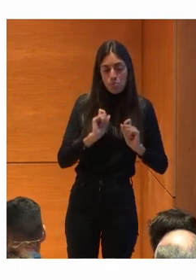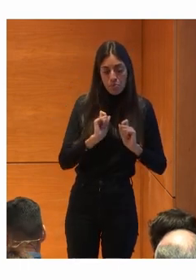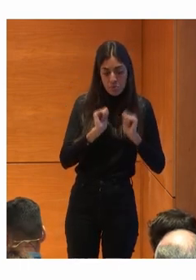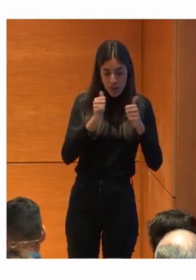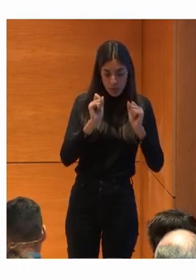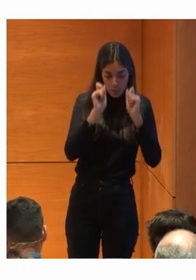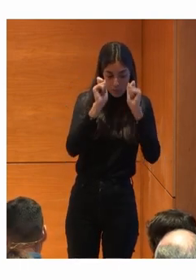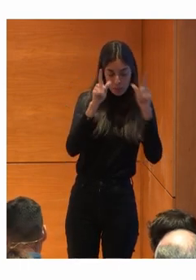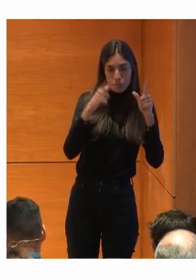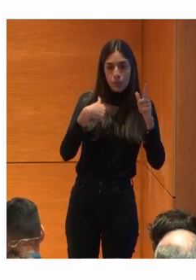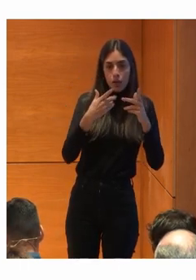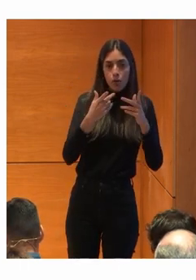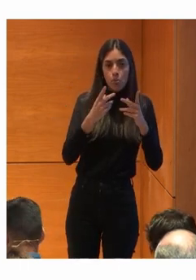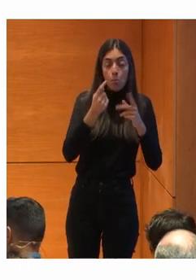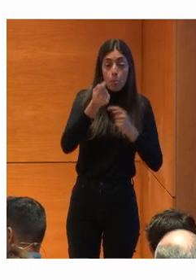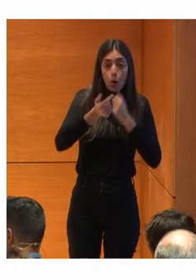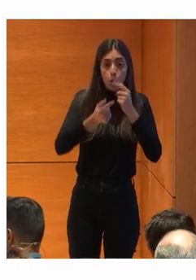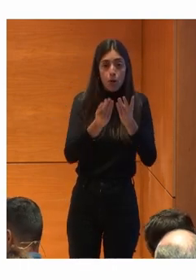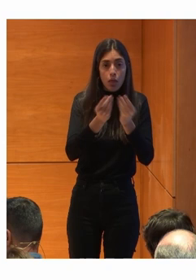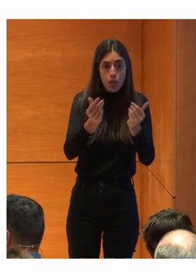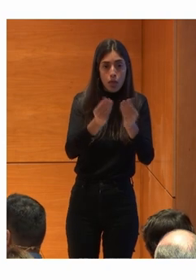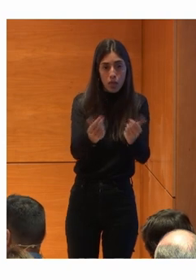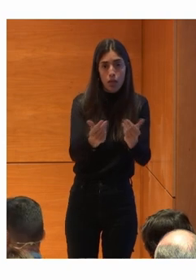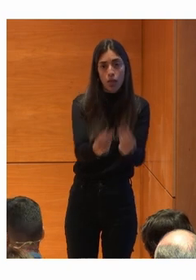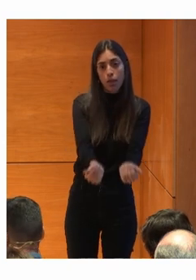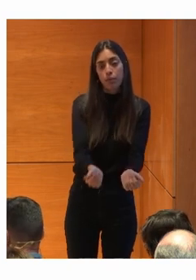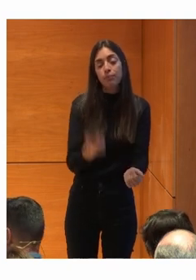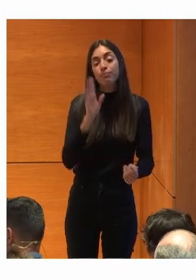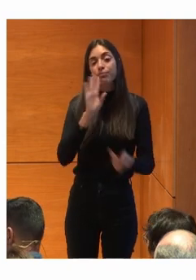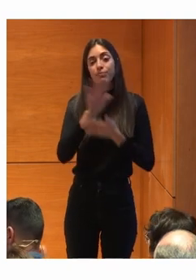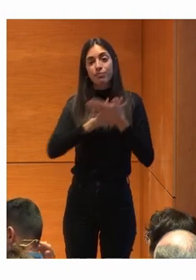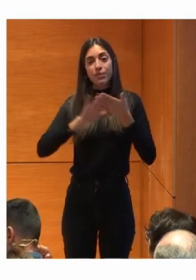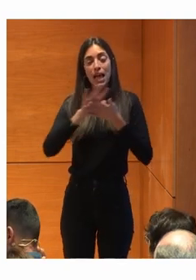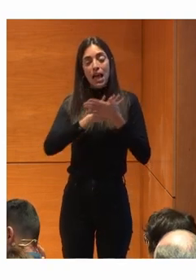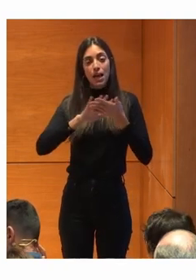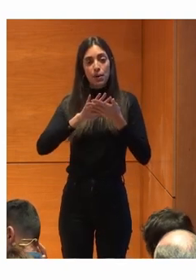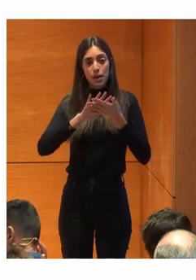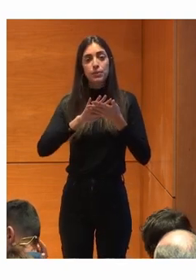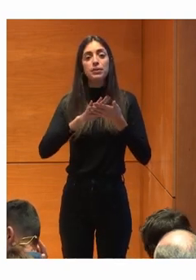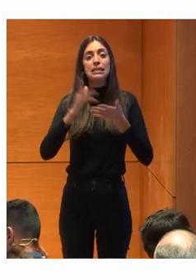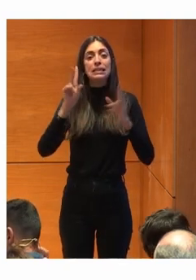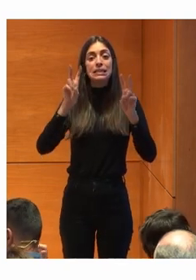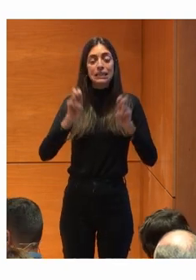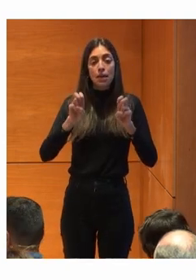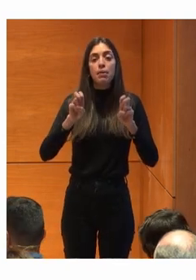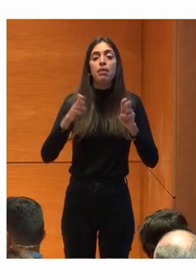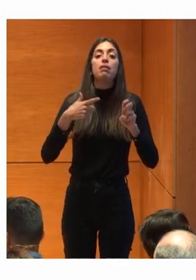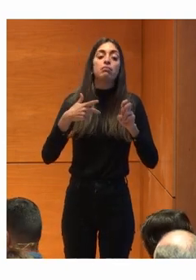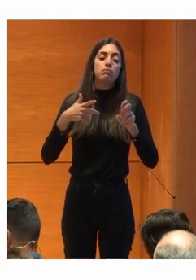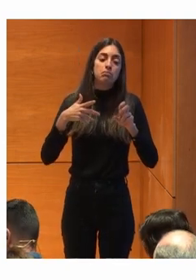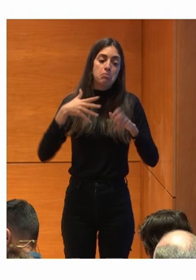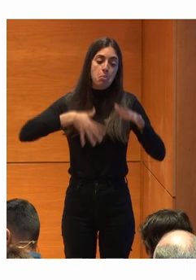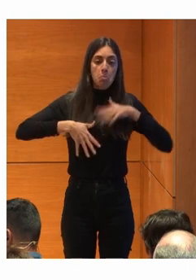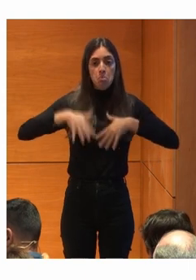Que iban desapareciendo Bueno Es un poquito Lo que os estaba diciendo El hecho de la permeabilidad Era importante